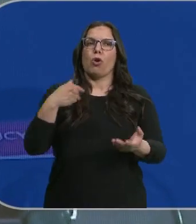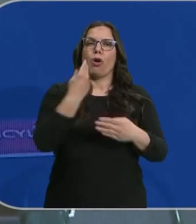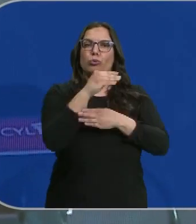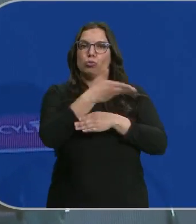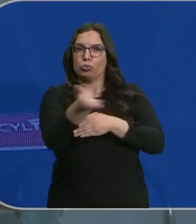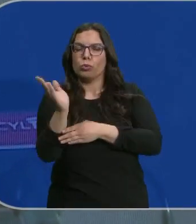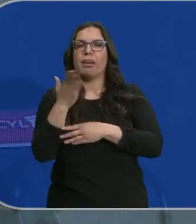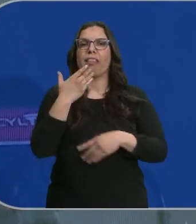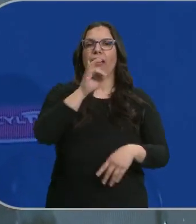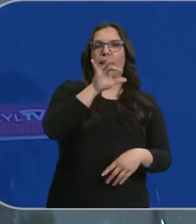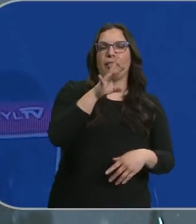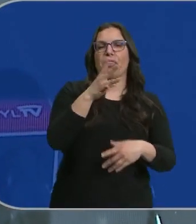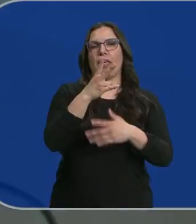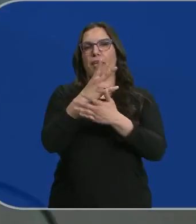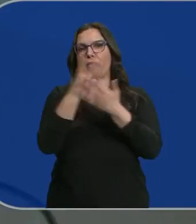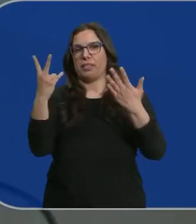y 17 años.